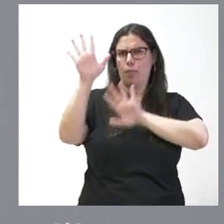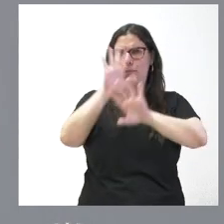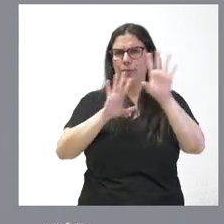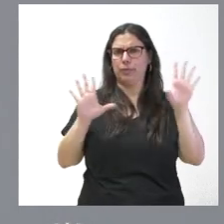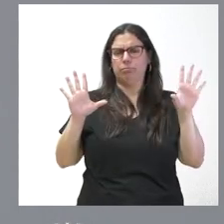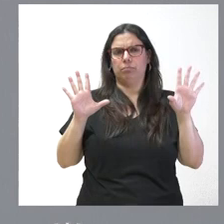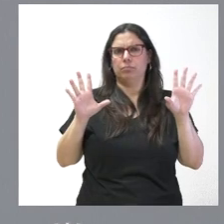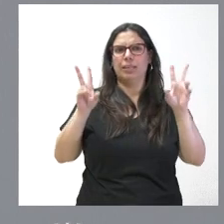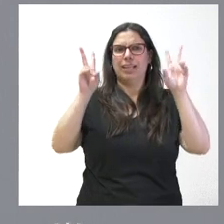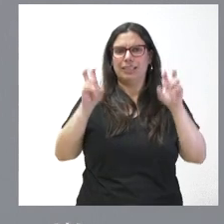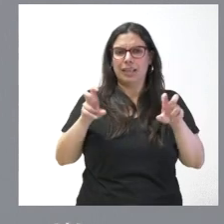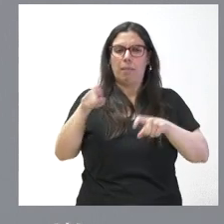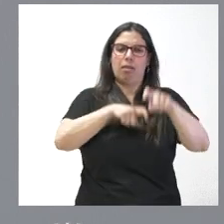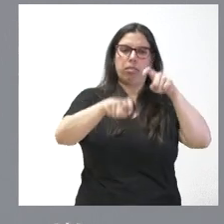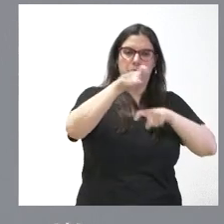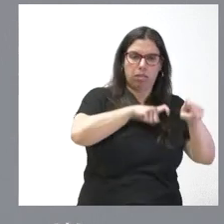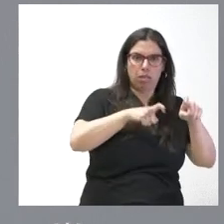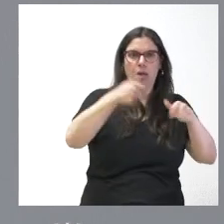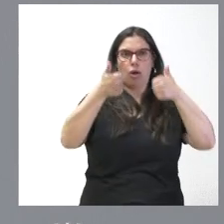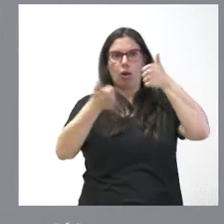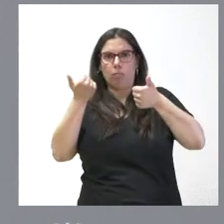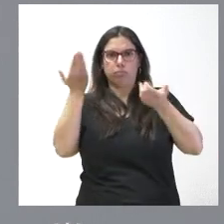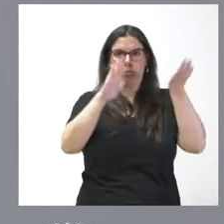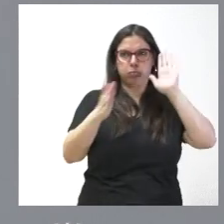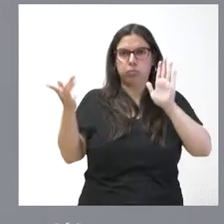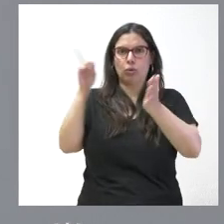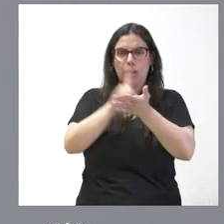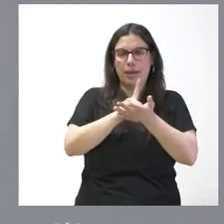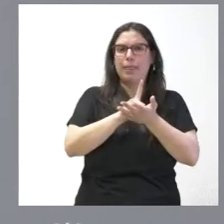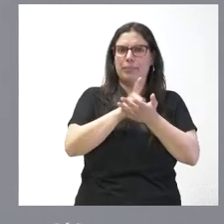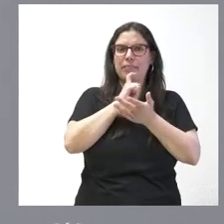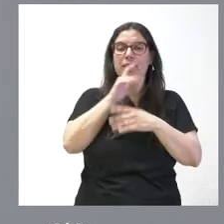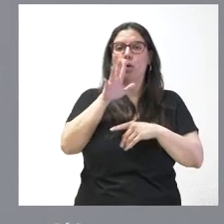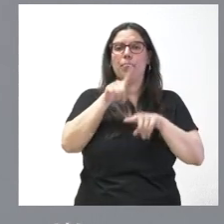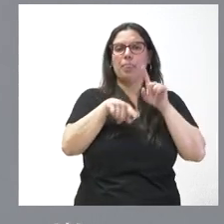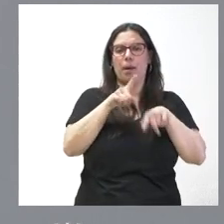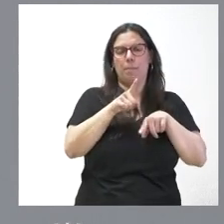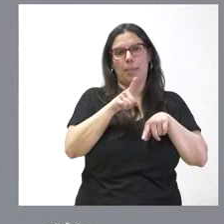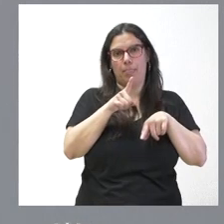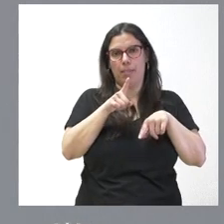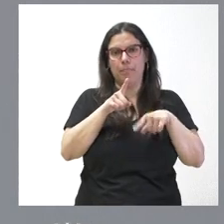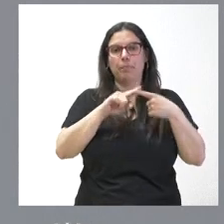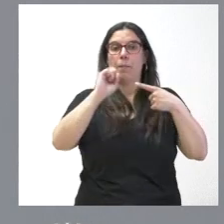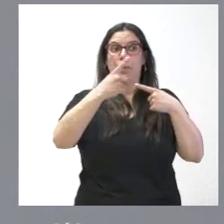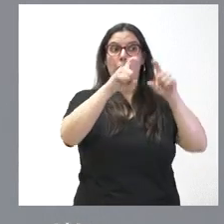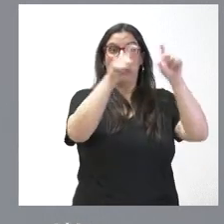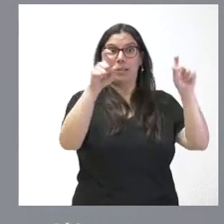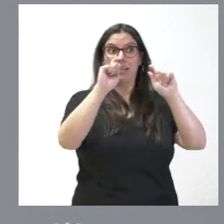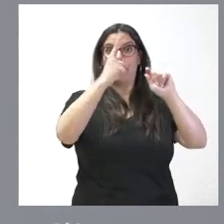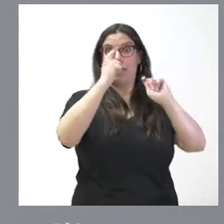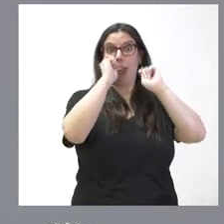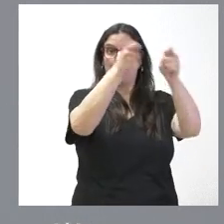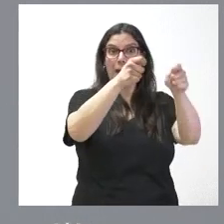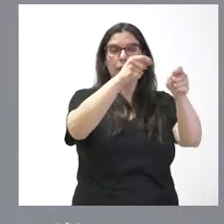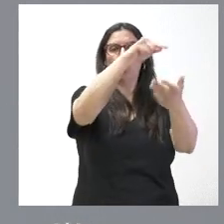ver con volver a licitar las obras ¿por qué? porque requiere varias circunstancias primero finalizar el contrato con la empresa anterior y por tanto